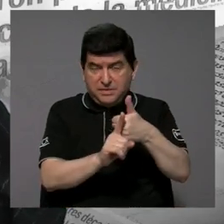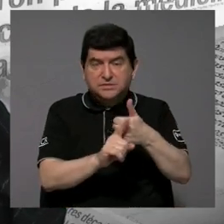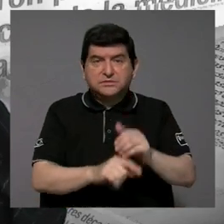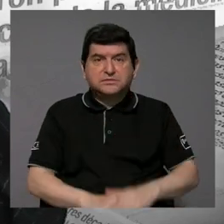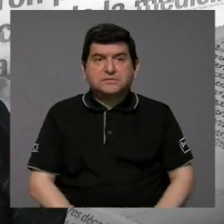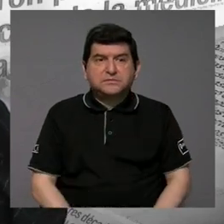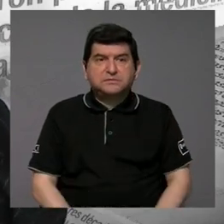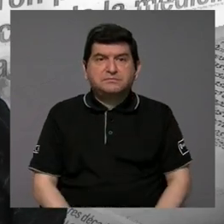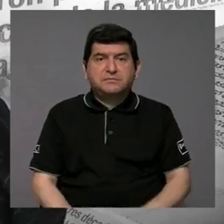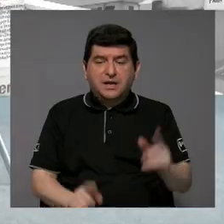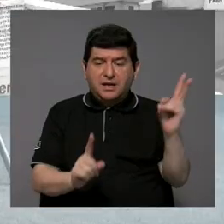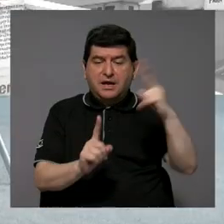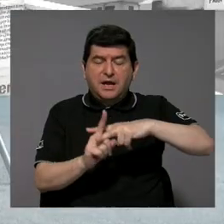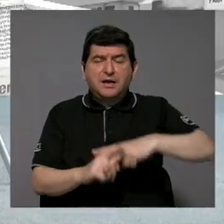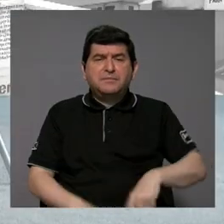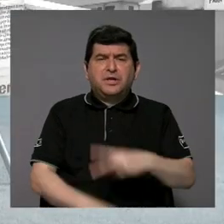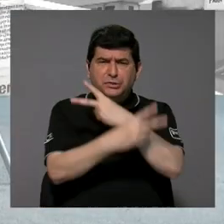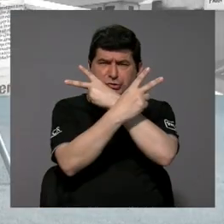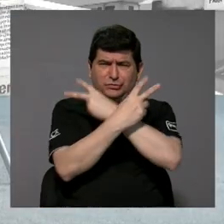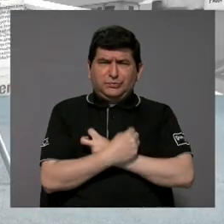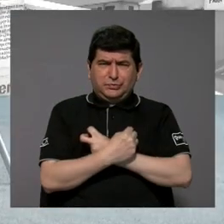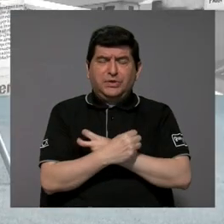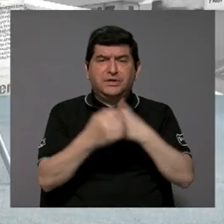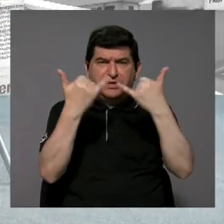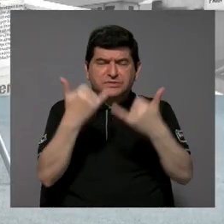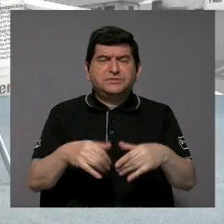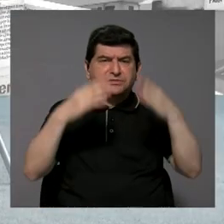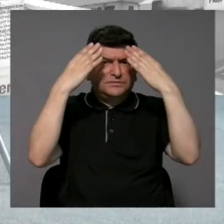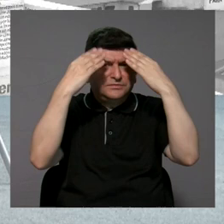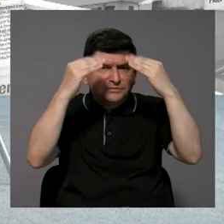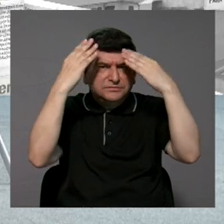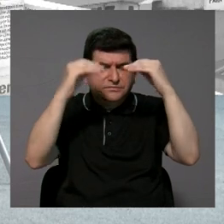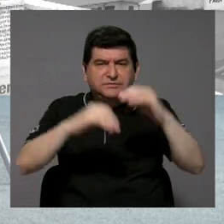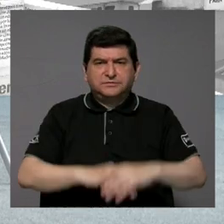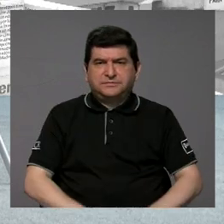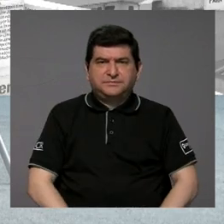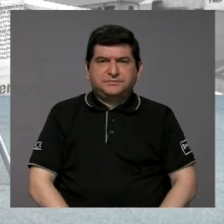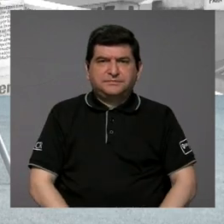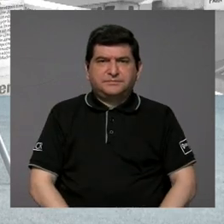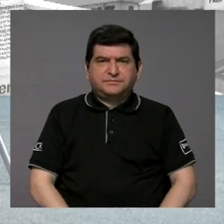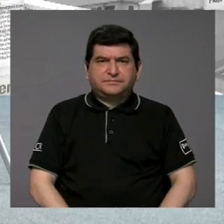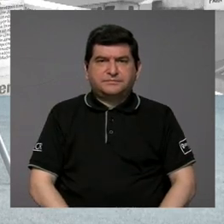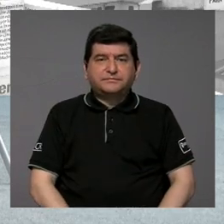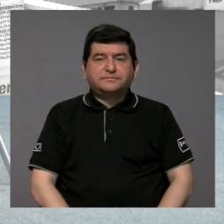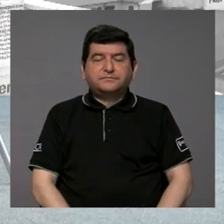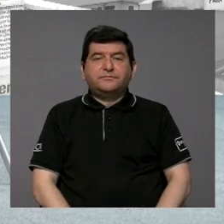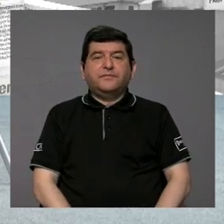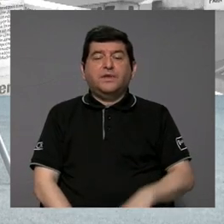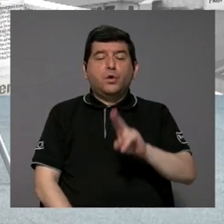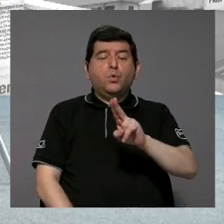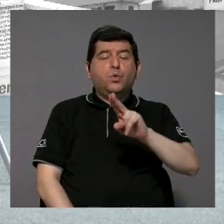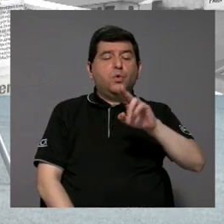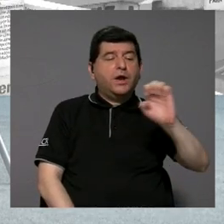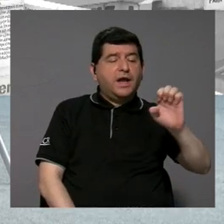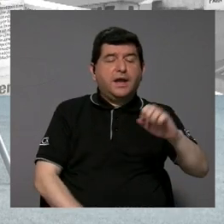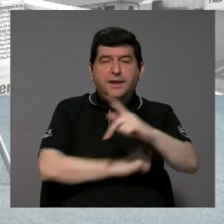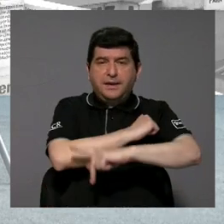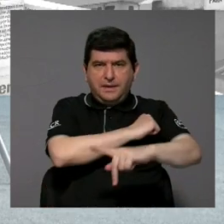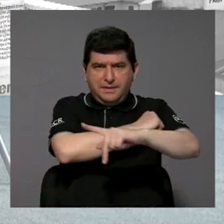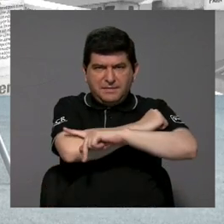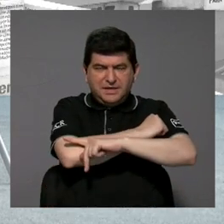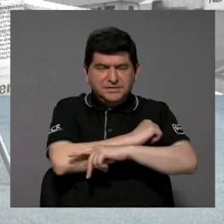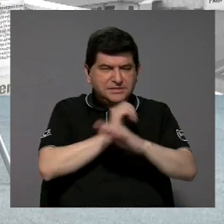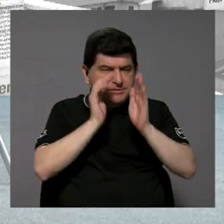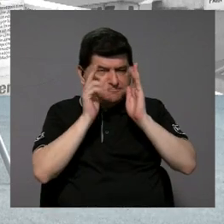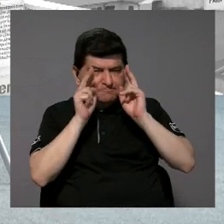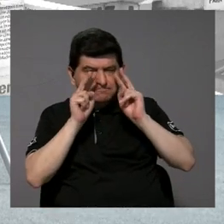insecticidas, porque ya también se reporta por parte de la Unión Europea, los países están poniéndole